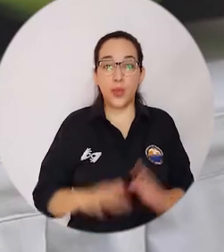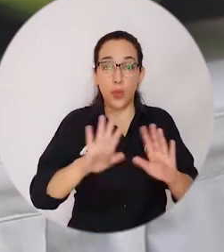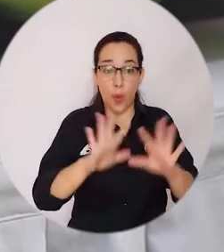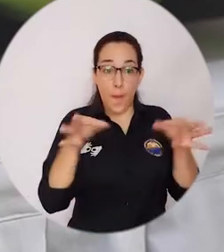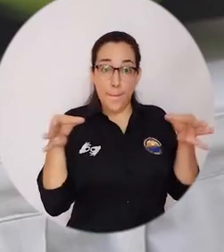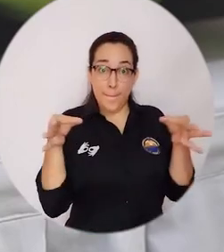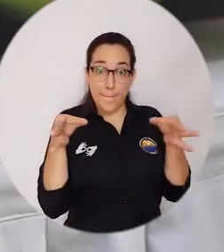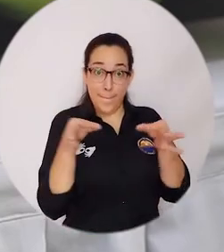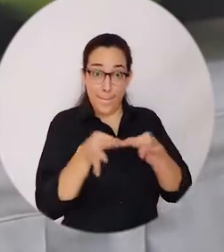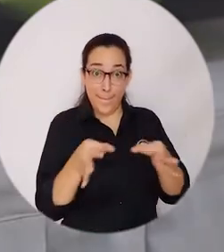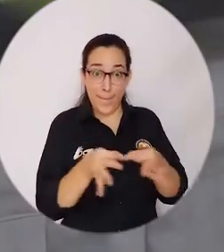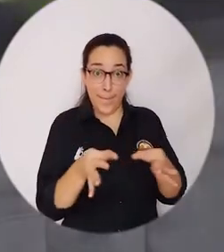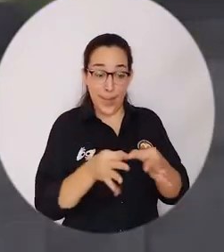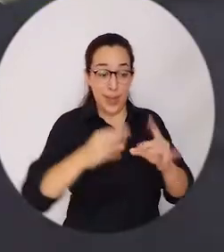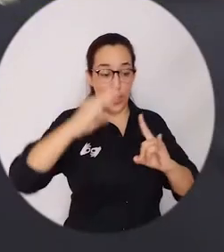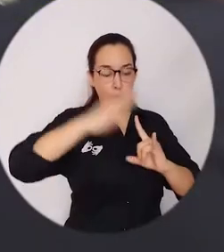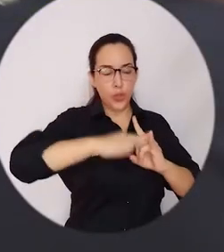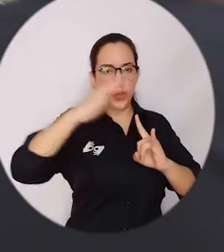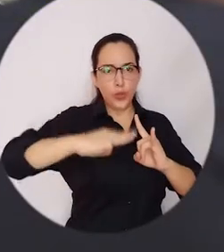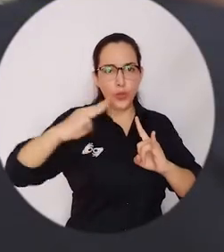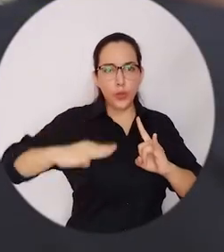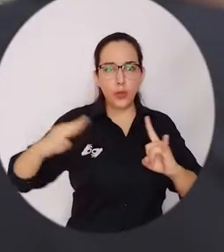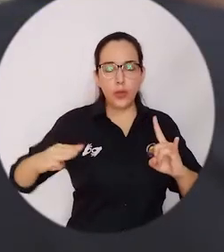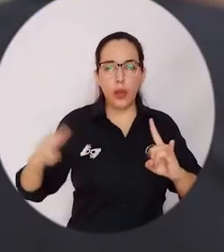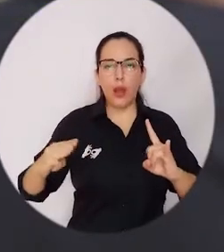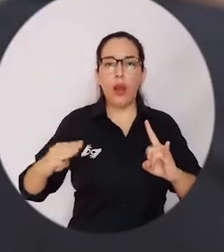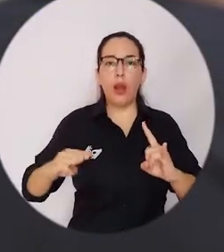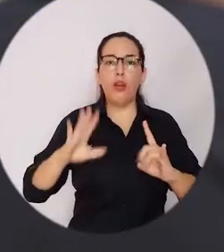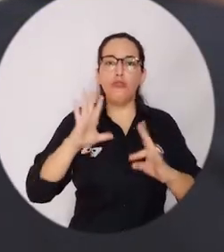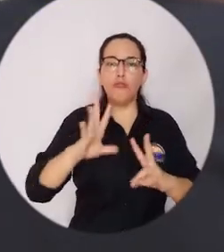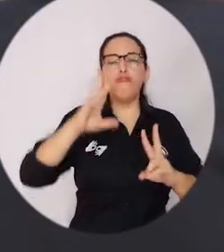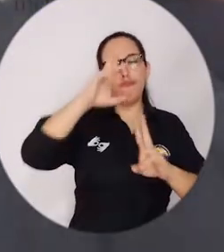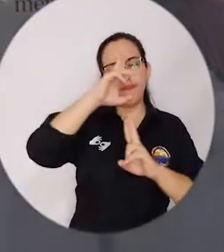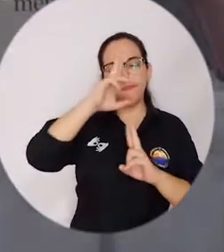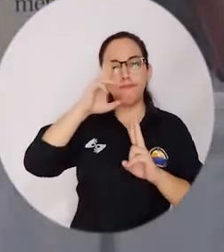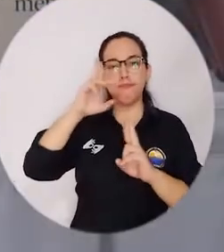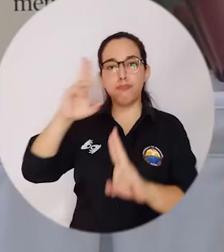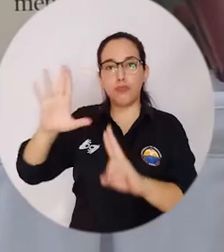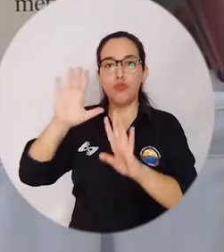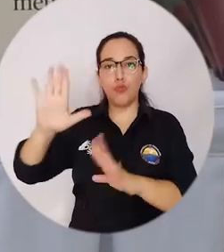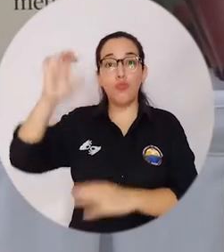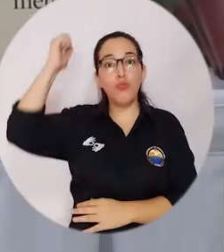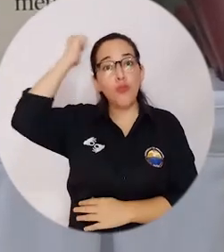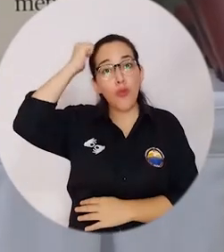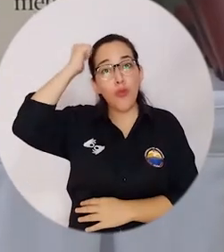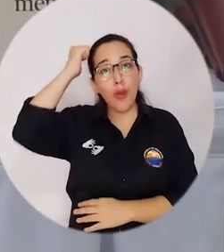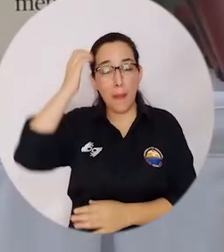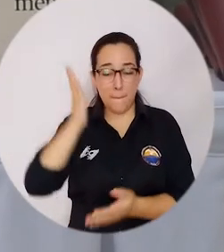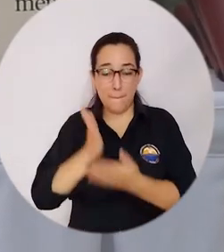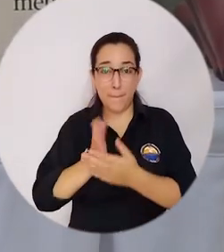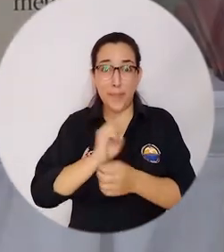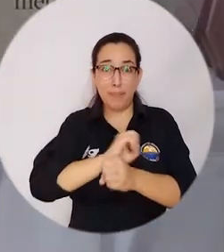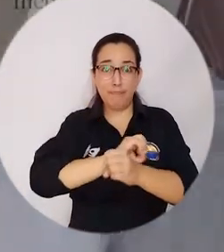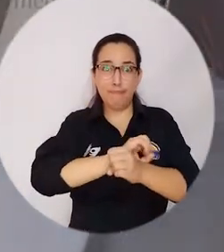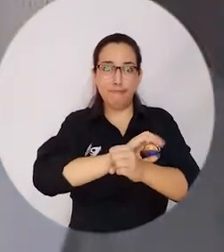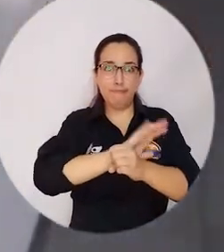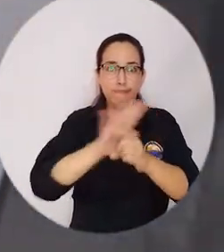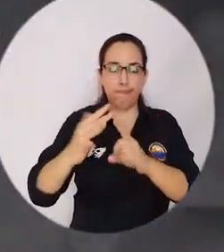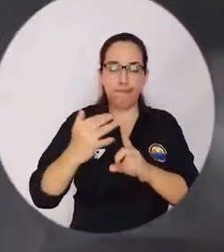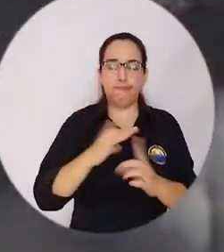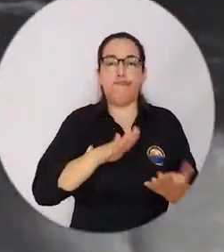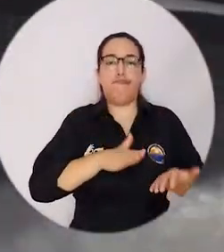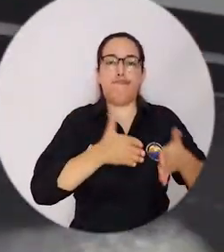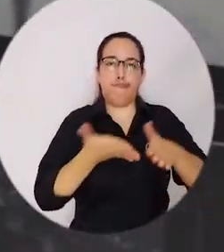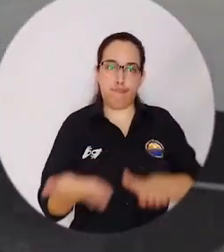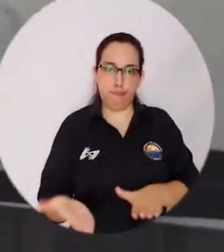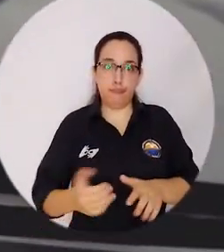A través de una solemne eucaristía, la Universidad del Magdalena rindió un sentido homenaje póstumo a los docentes que durante la pandemia por COVID-19